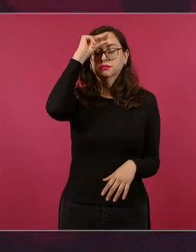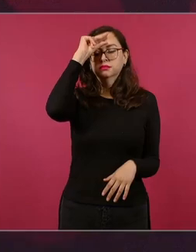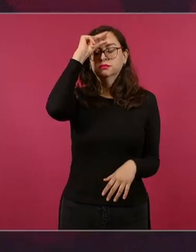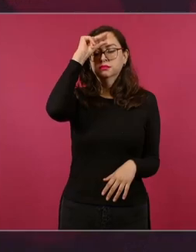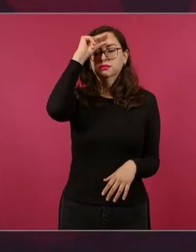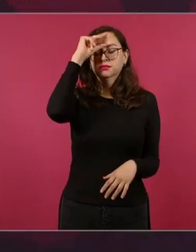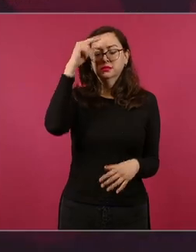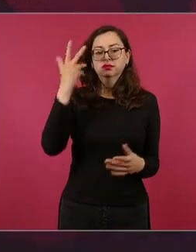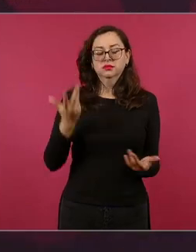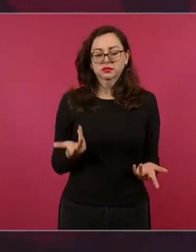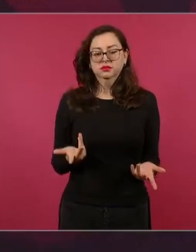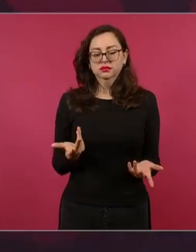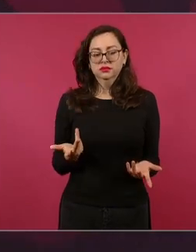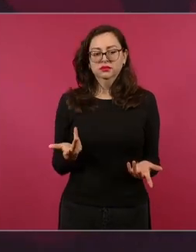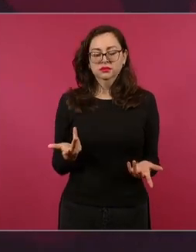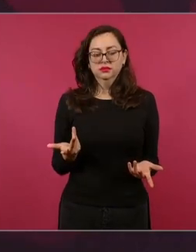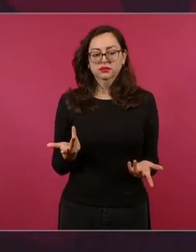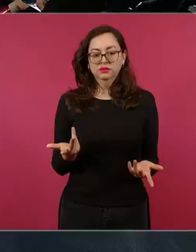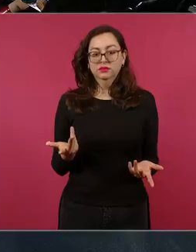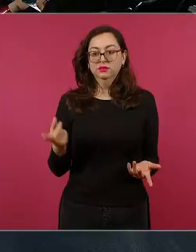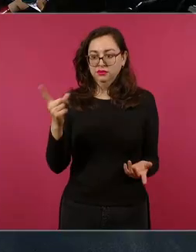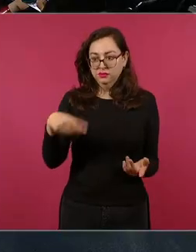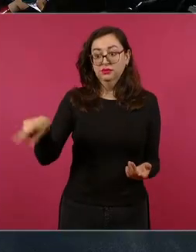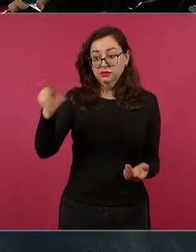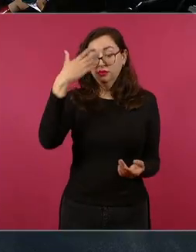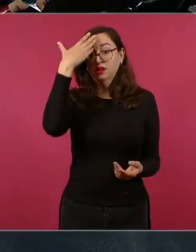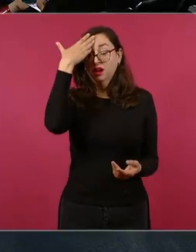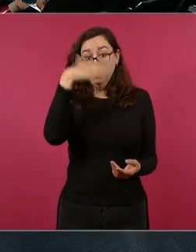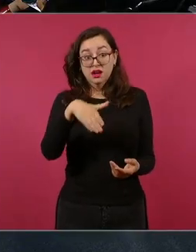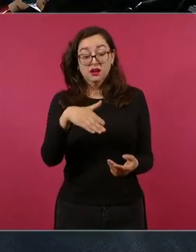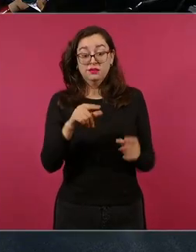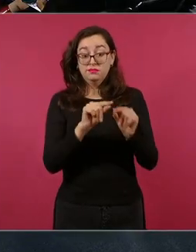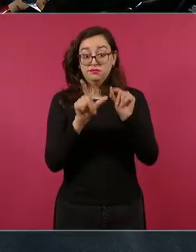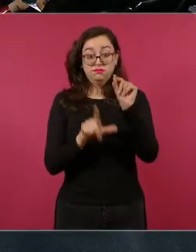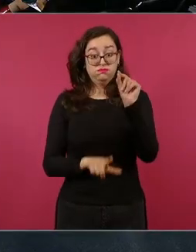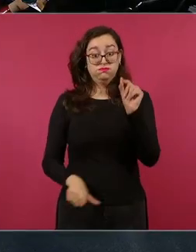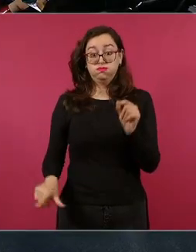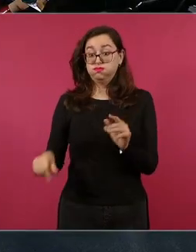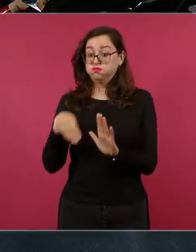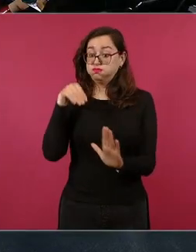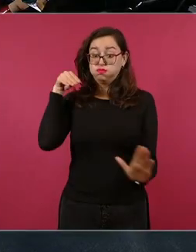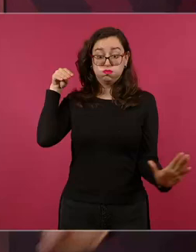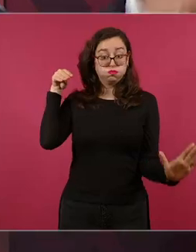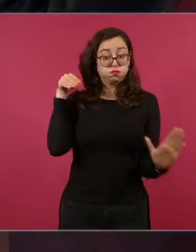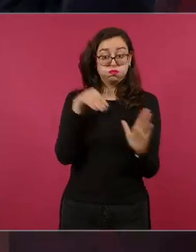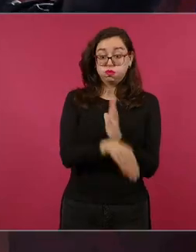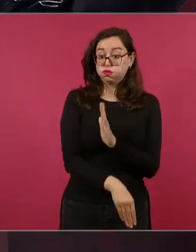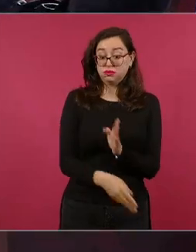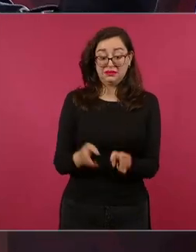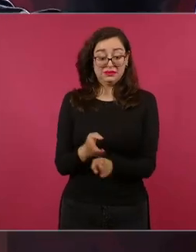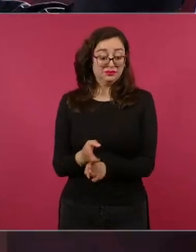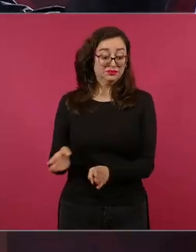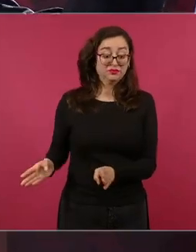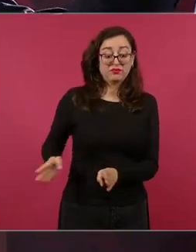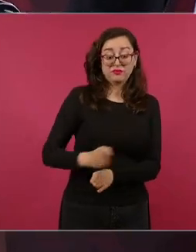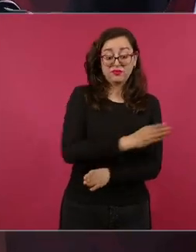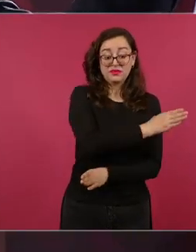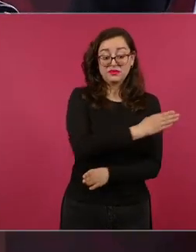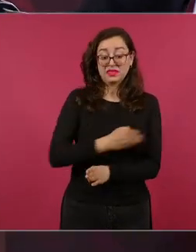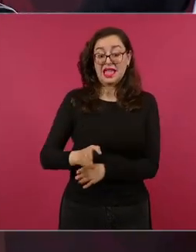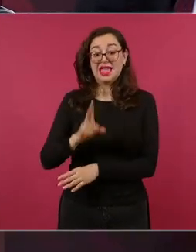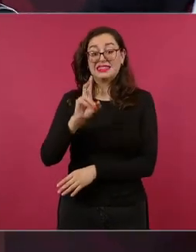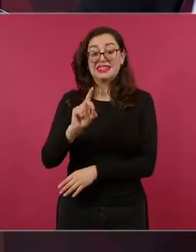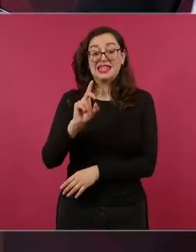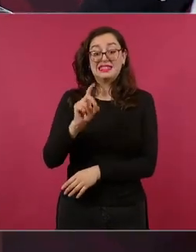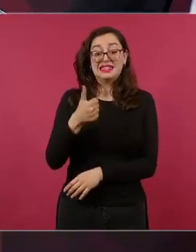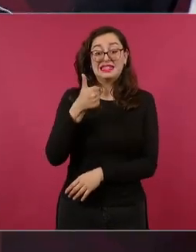frente a tanto atraso estamos hablando de 36 años de